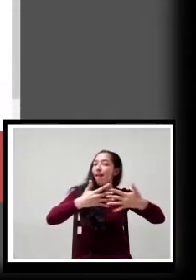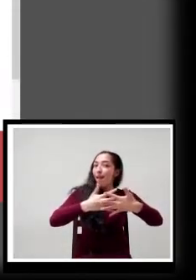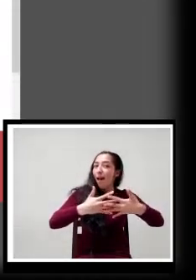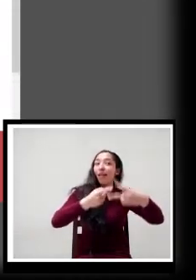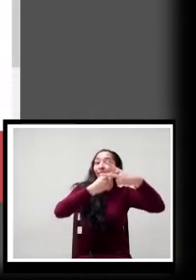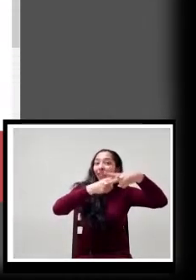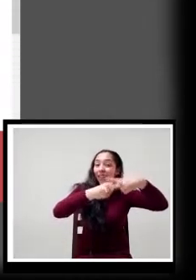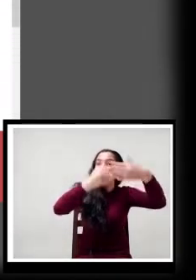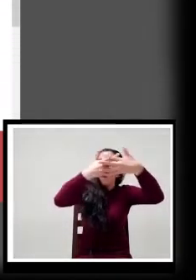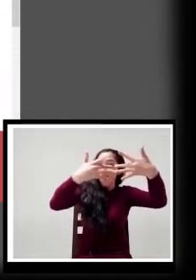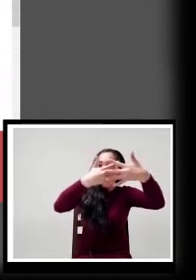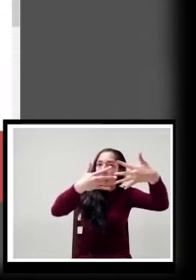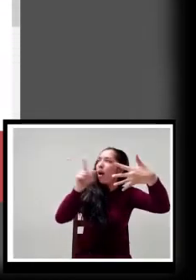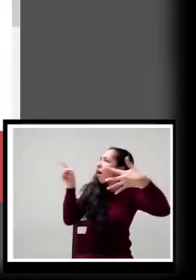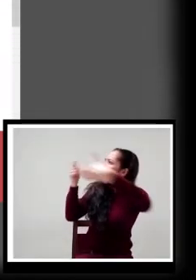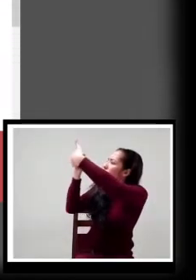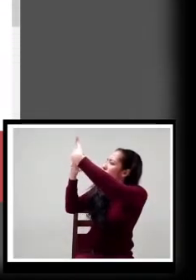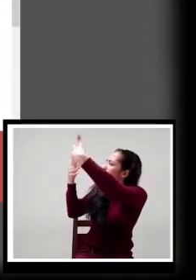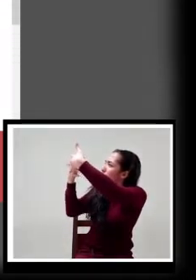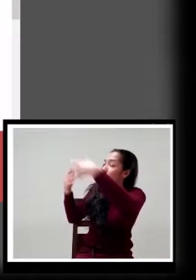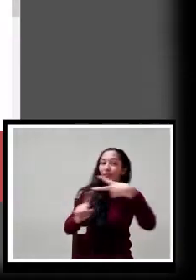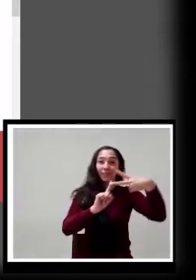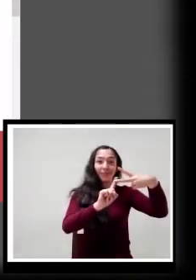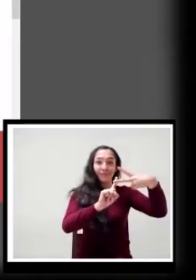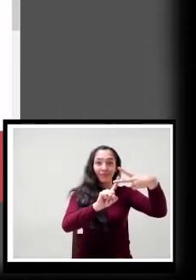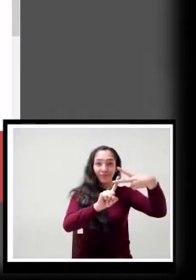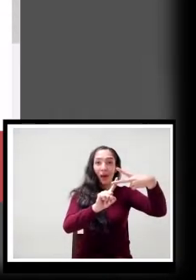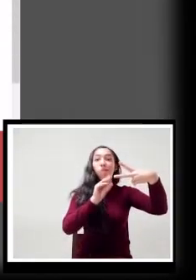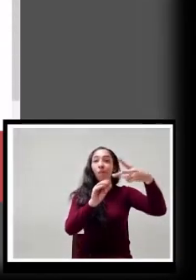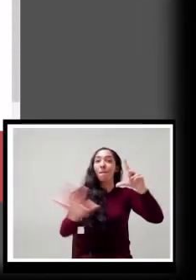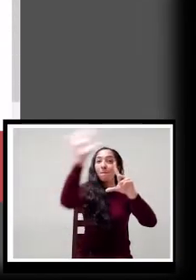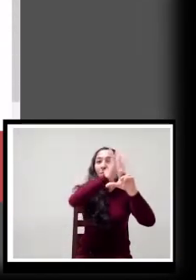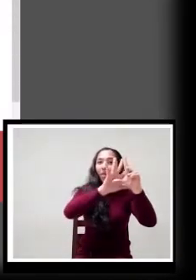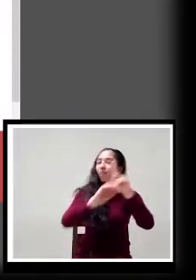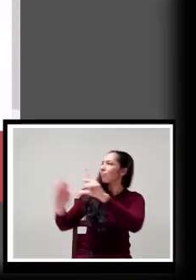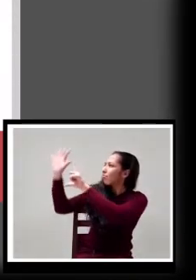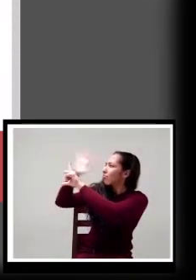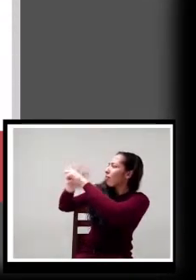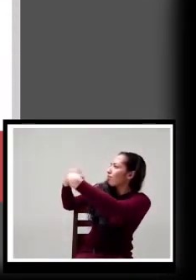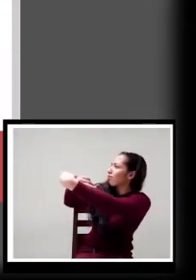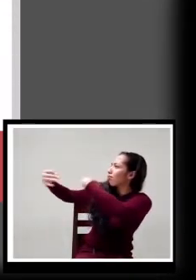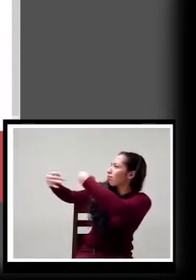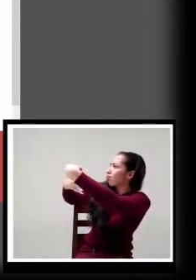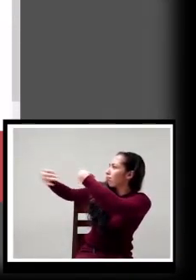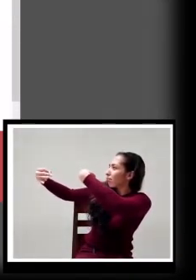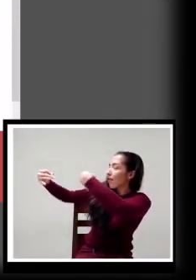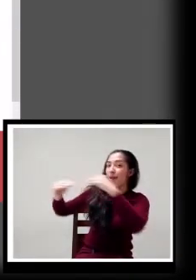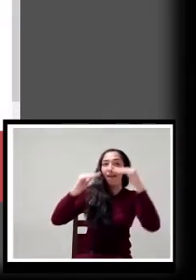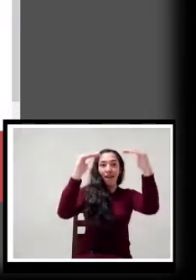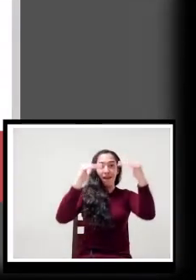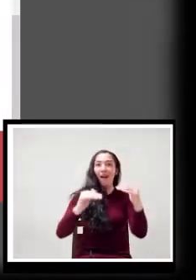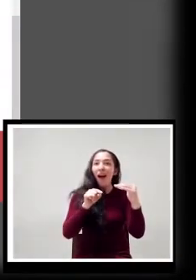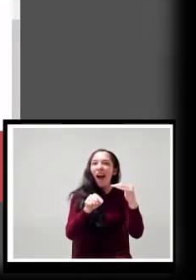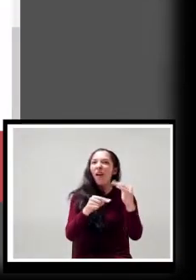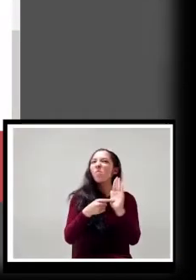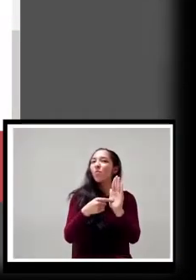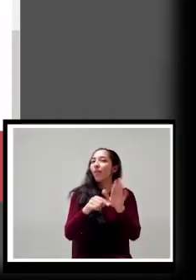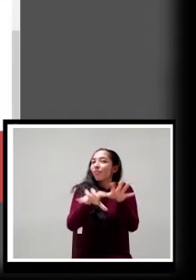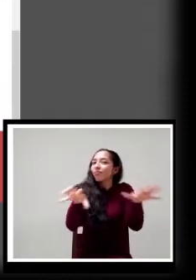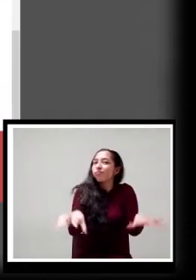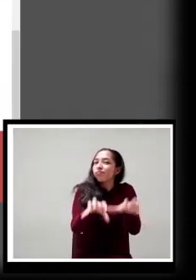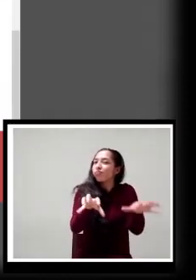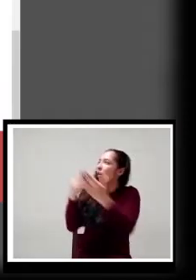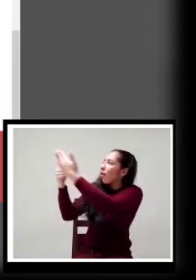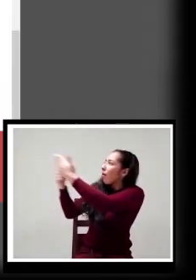los que ellos pueden encontrar el taller, unos videos de explicación y unas presentaciones